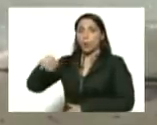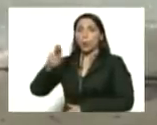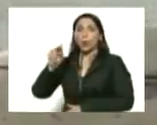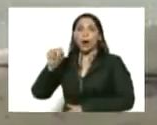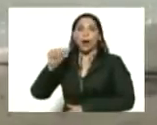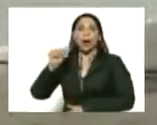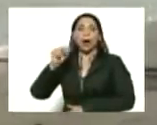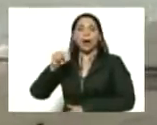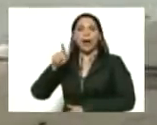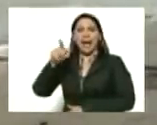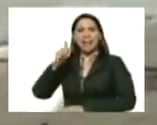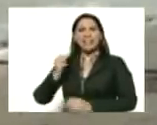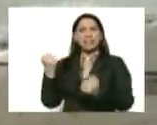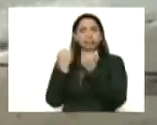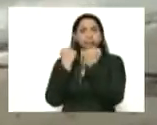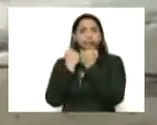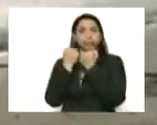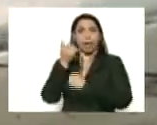Allí hay confinamiento.